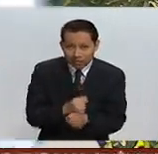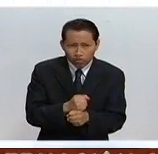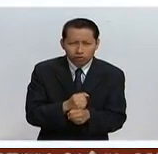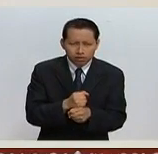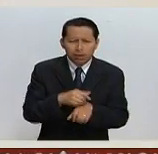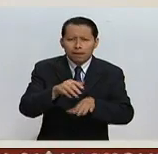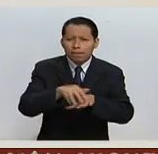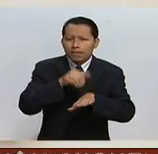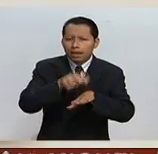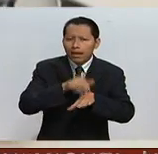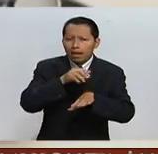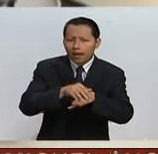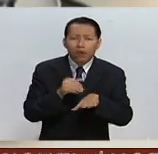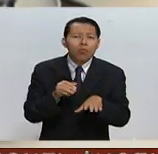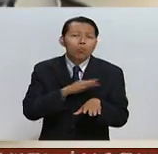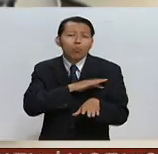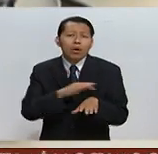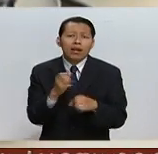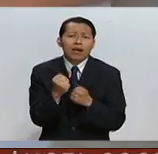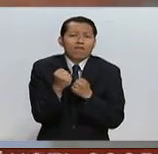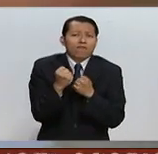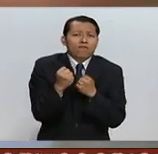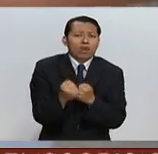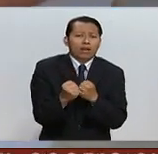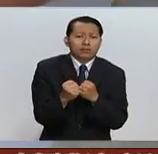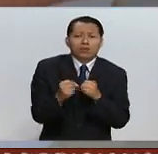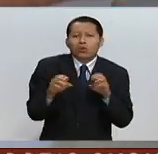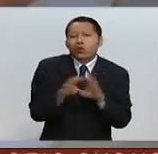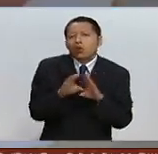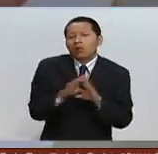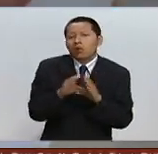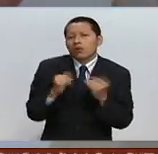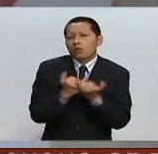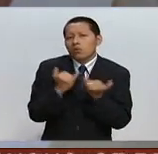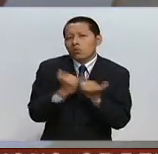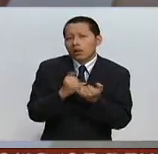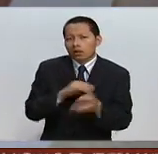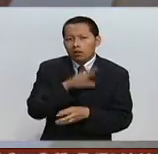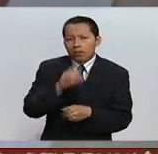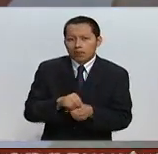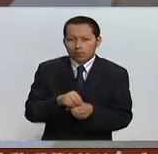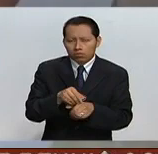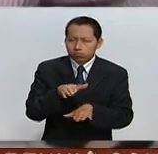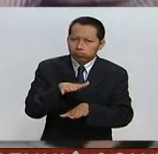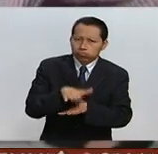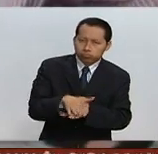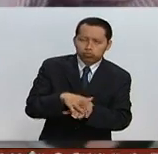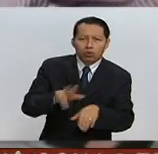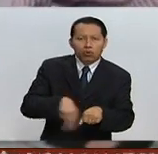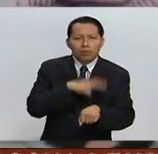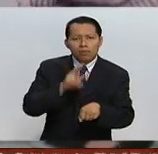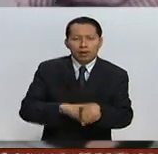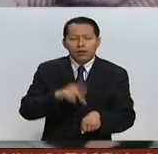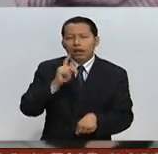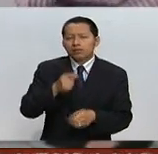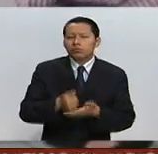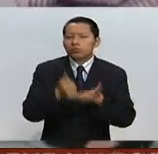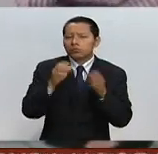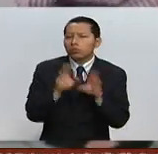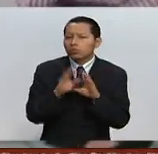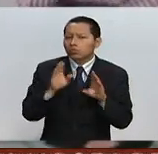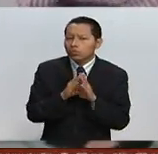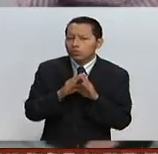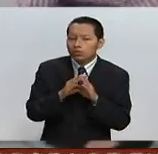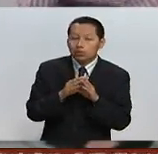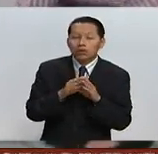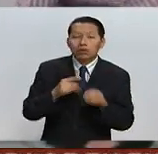empieza a tomar tanto fuerza muscular como la estructura adecuada de una pisada normal. ¿Esto para qué nos ayuda? Porque